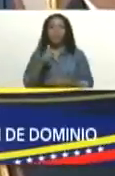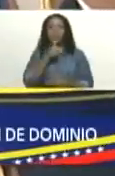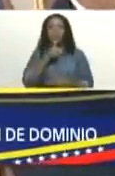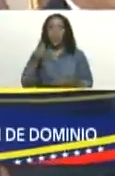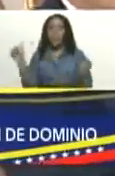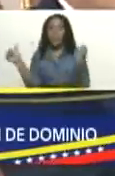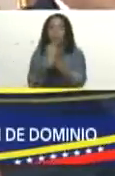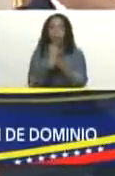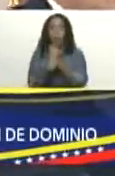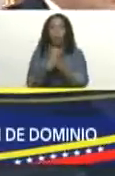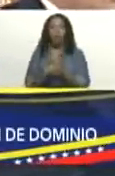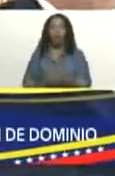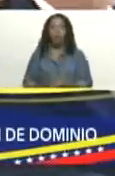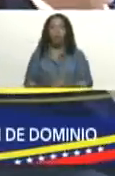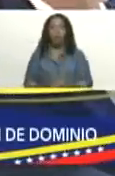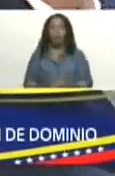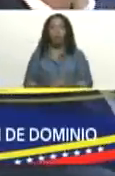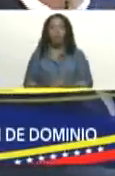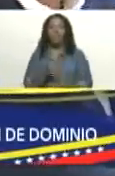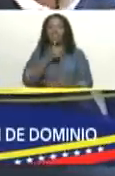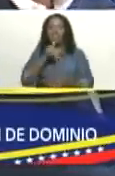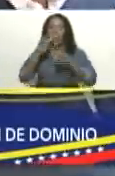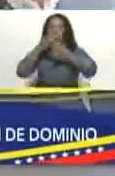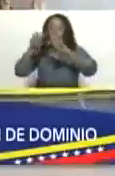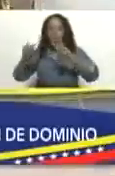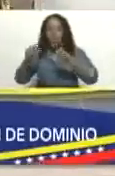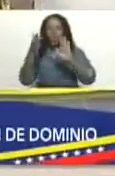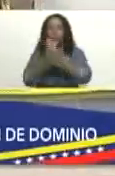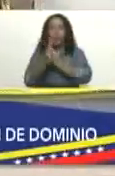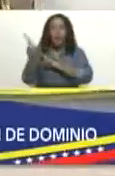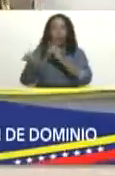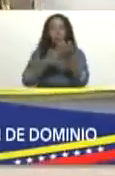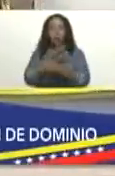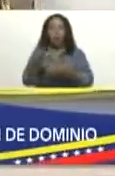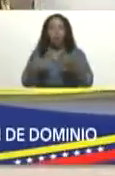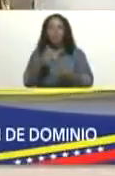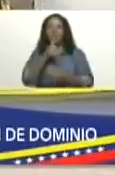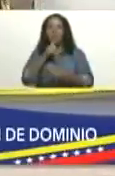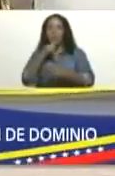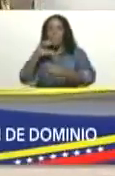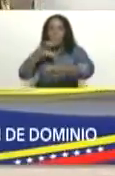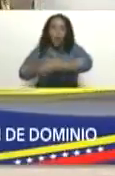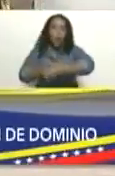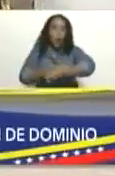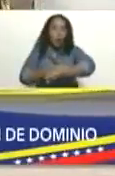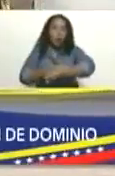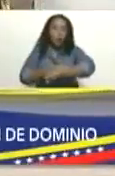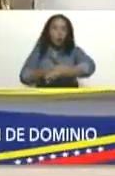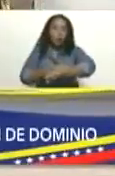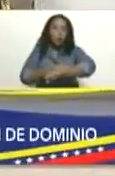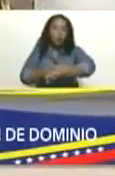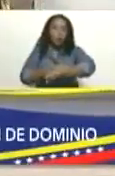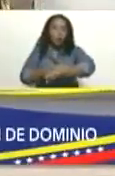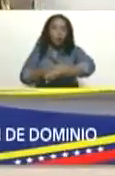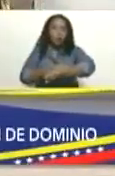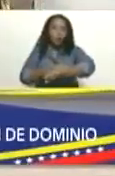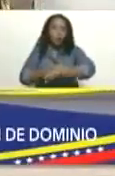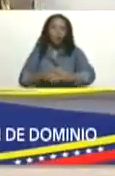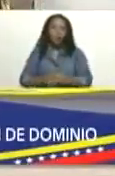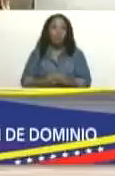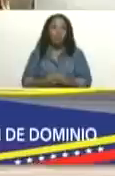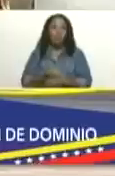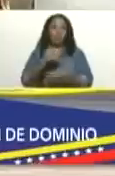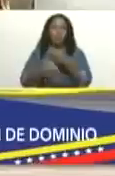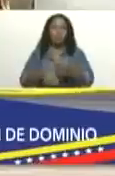trama? ¿Quién investigó estas tramas? ¿Y quién capturó, metió preso? ¿Y quién mandó a